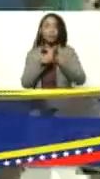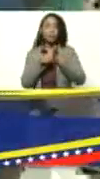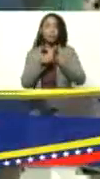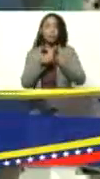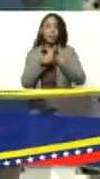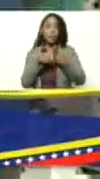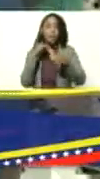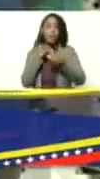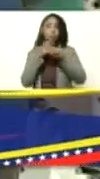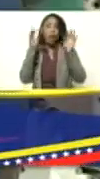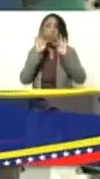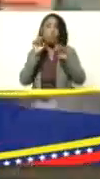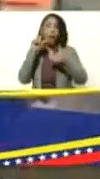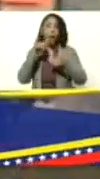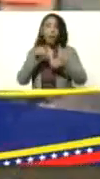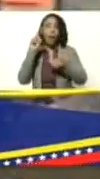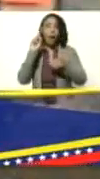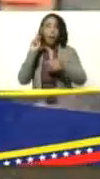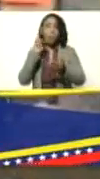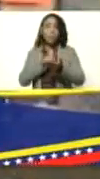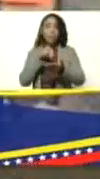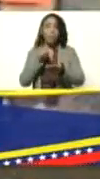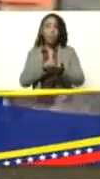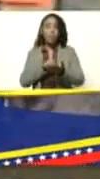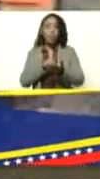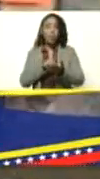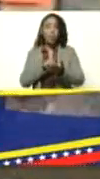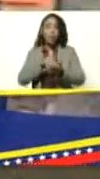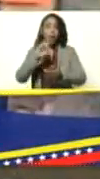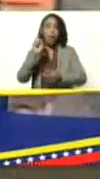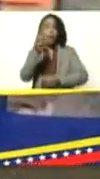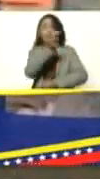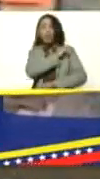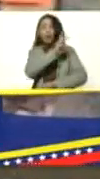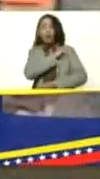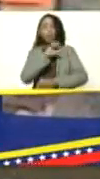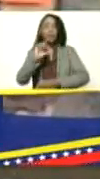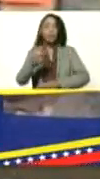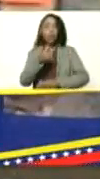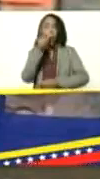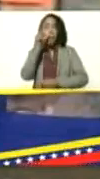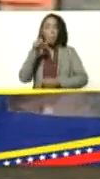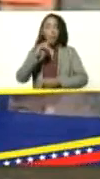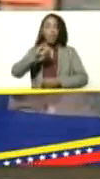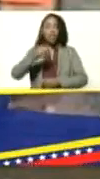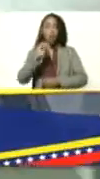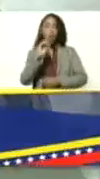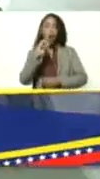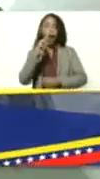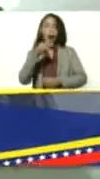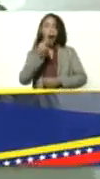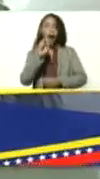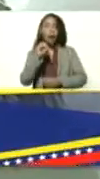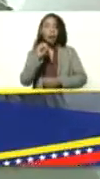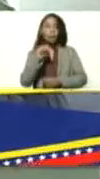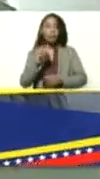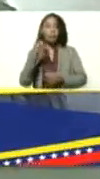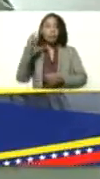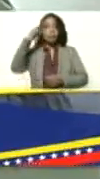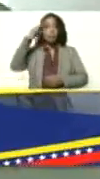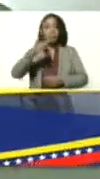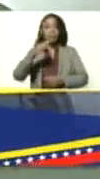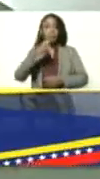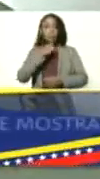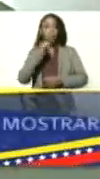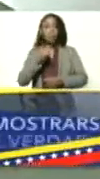igualmente se encuentra con nosotros el general de división Johan Alexander Hernández Lárez comandante de la